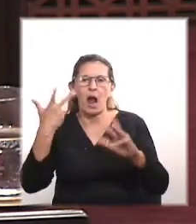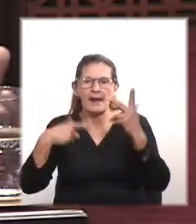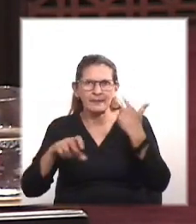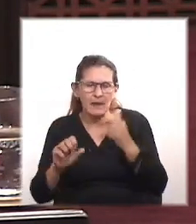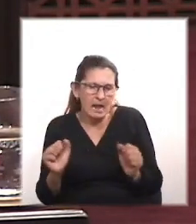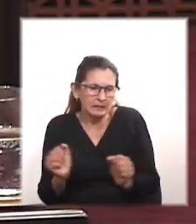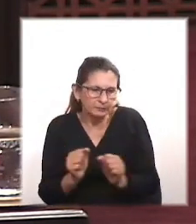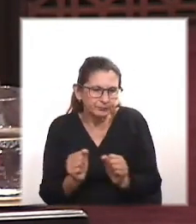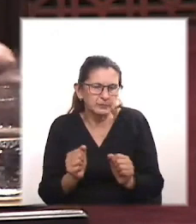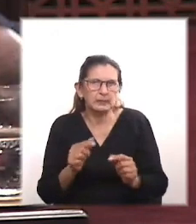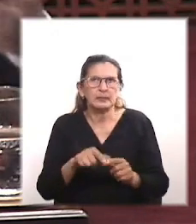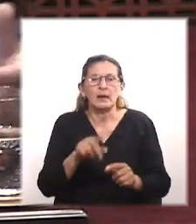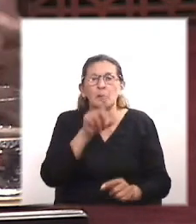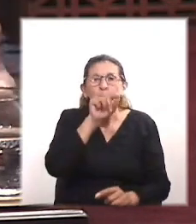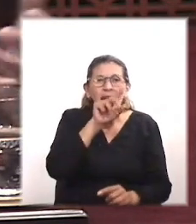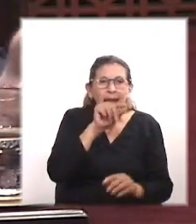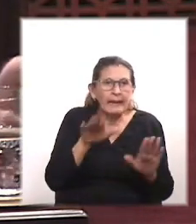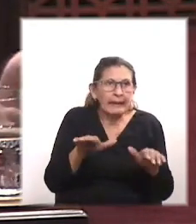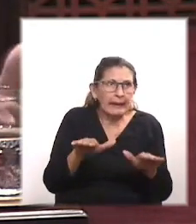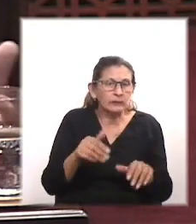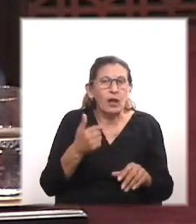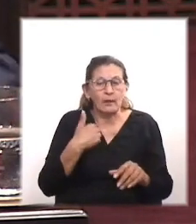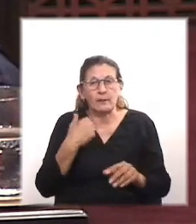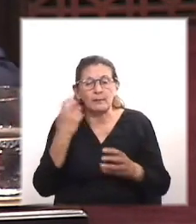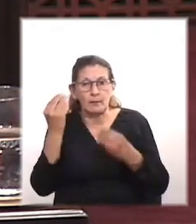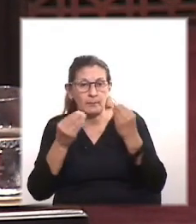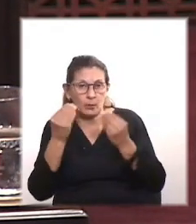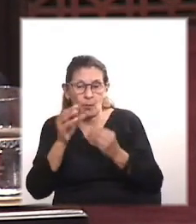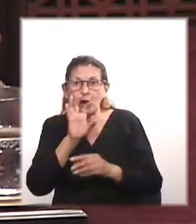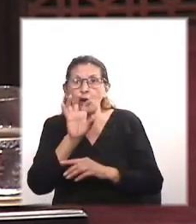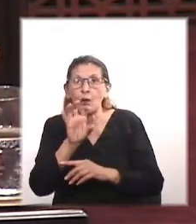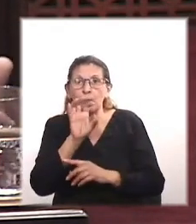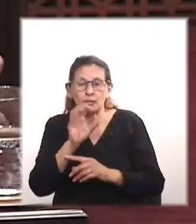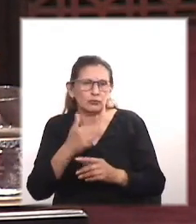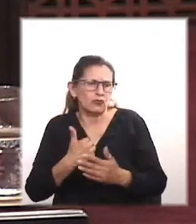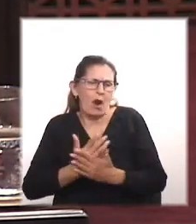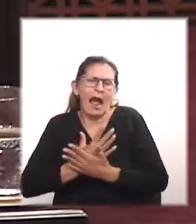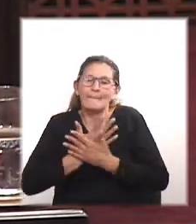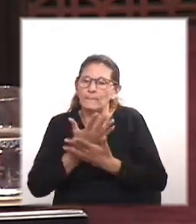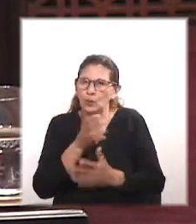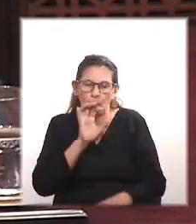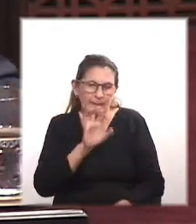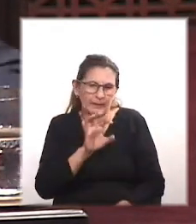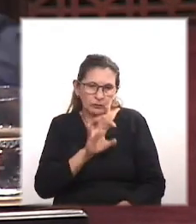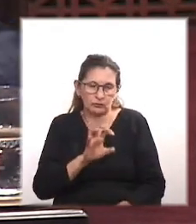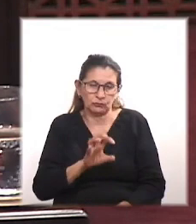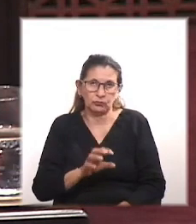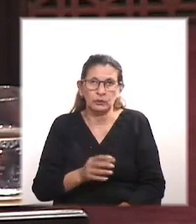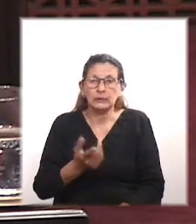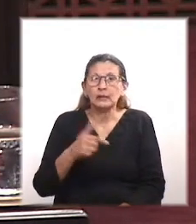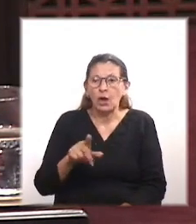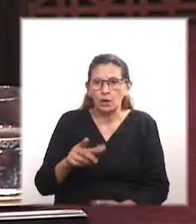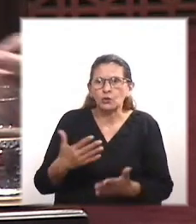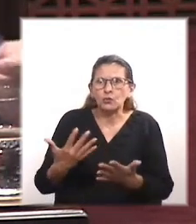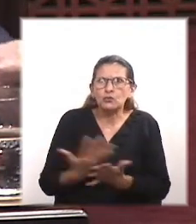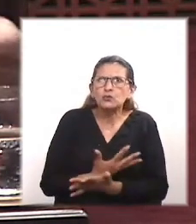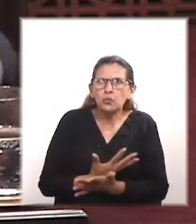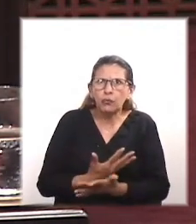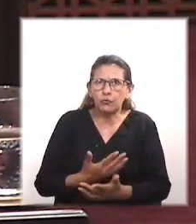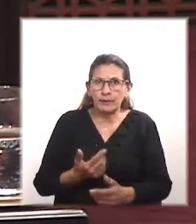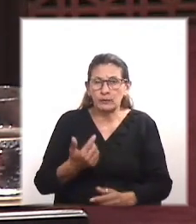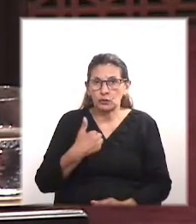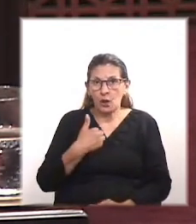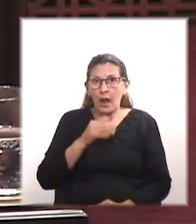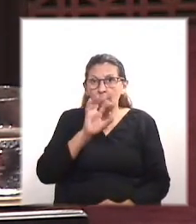el diputado César Vega hablaba de los pajaritos, a me preocupan mucho los perros, soy amante de los perros, adoro a los perros. Lo que sufren son mis